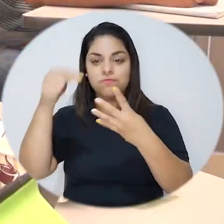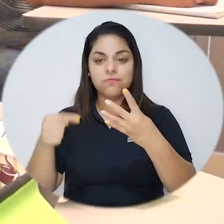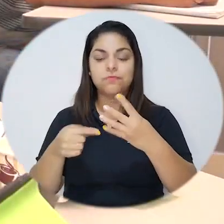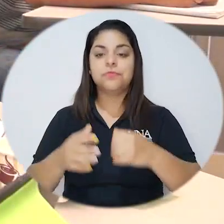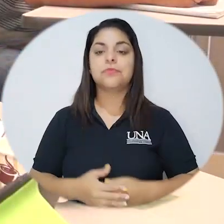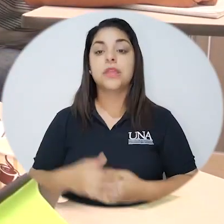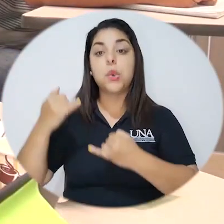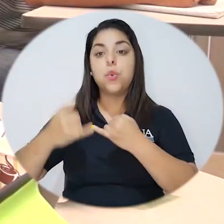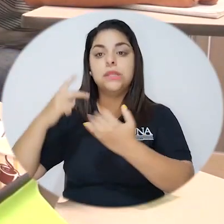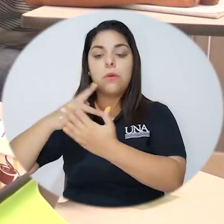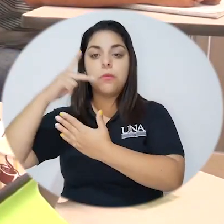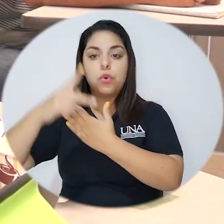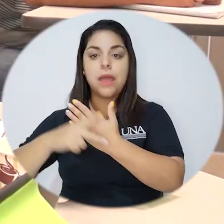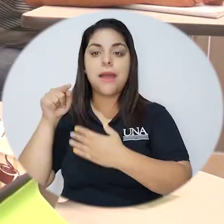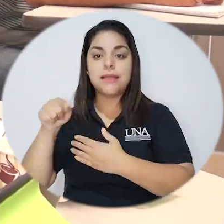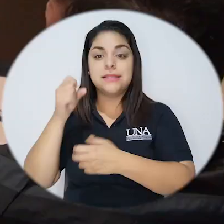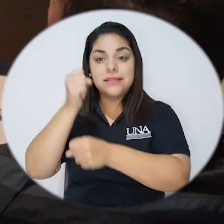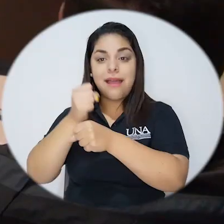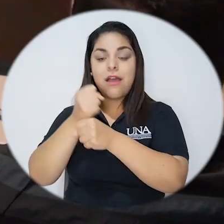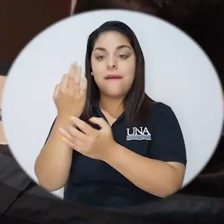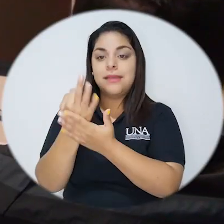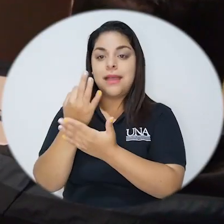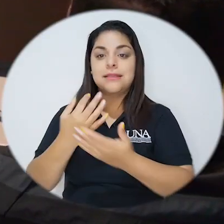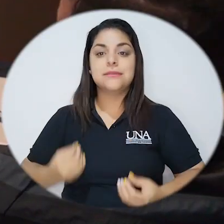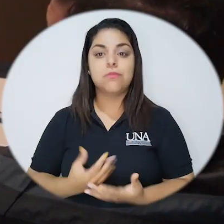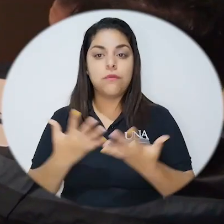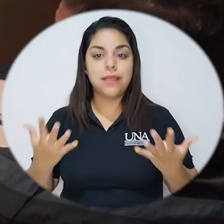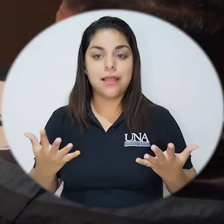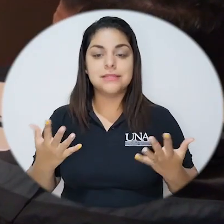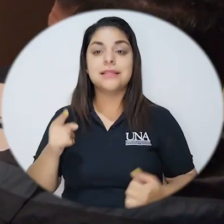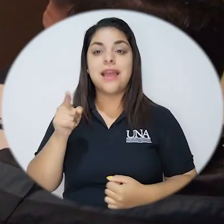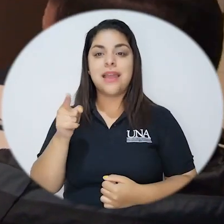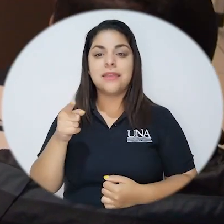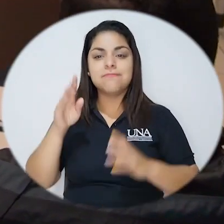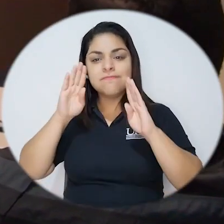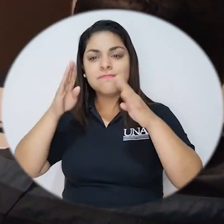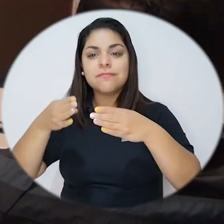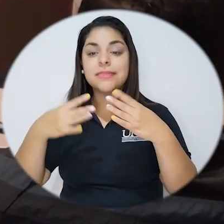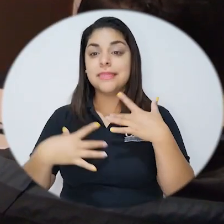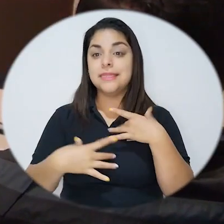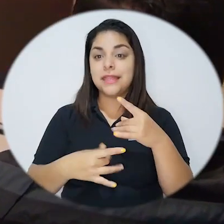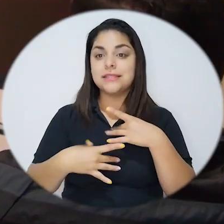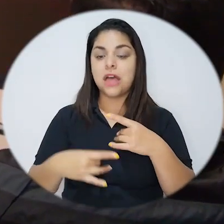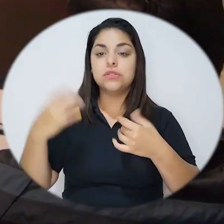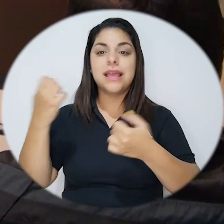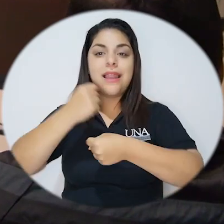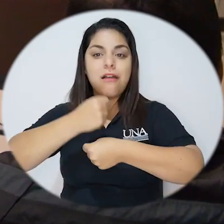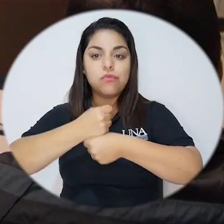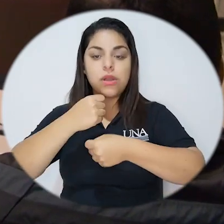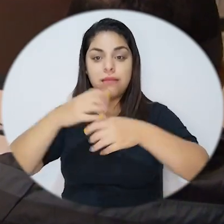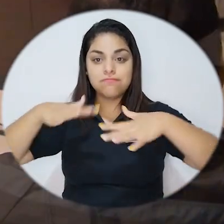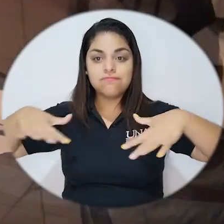programa del cual quiero comentarles es un programa en gestión y finanzas públicas, que si bien está enfocado a interesados que